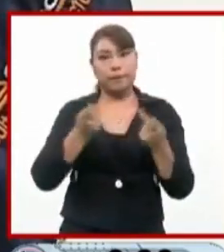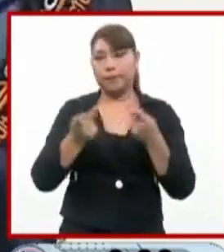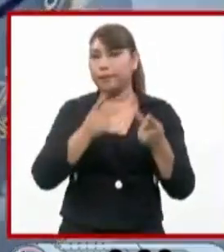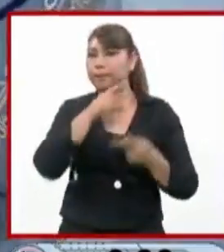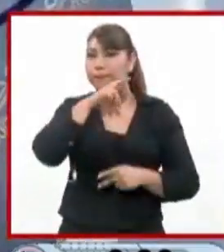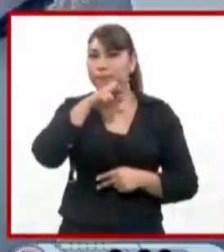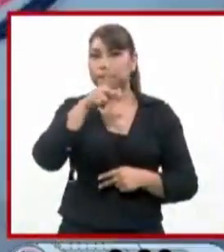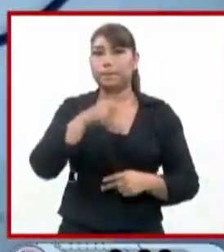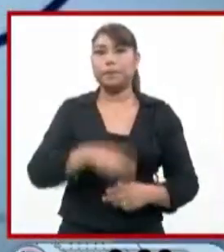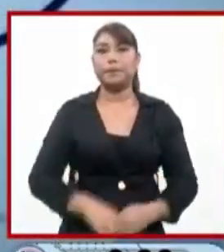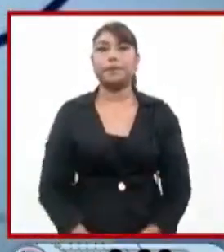un nivel mejor.